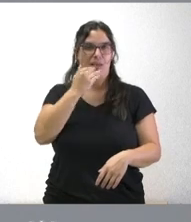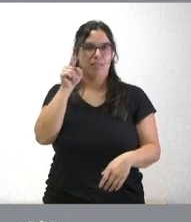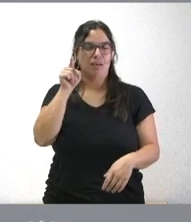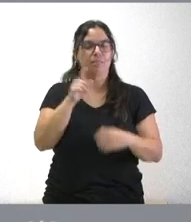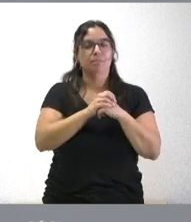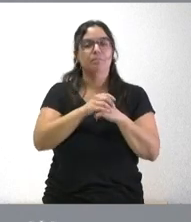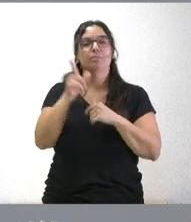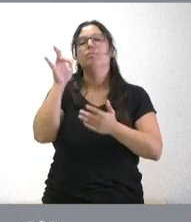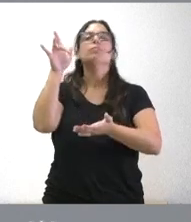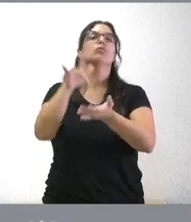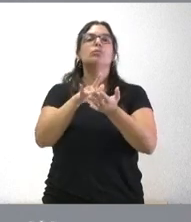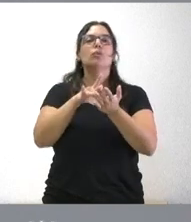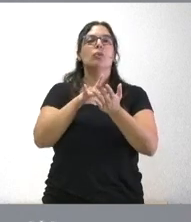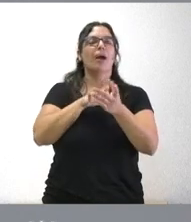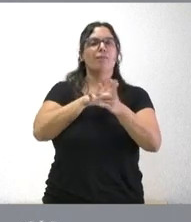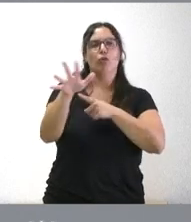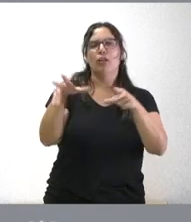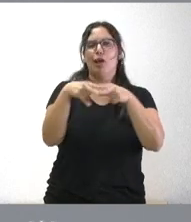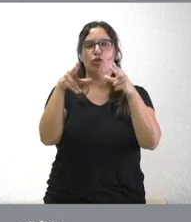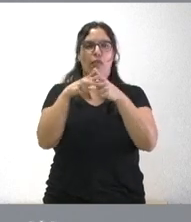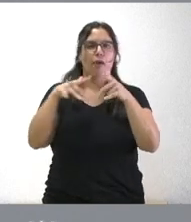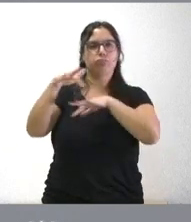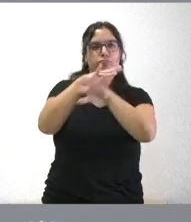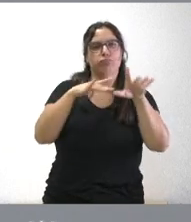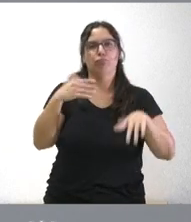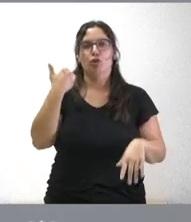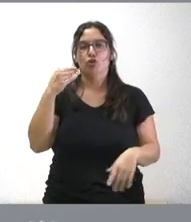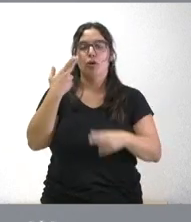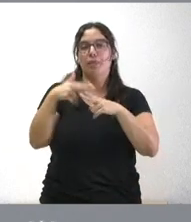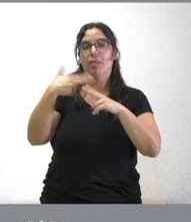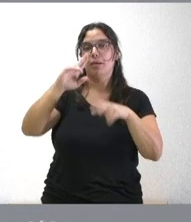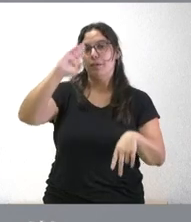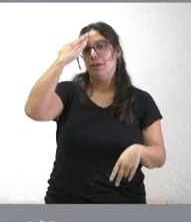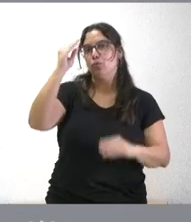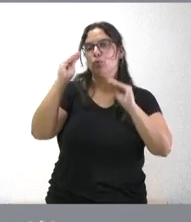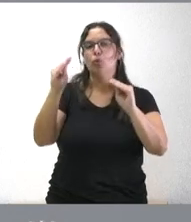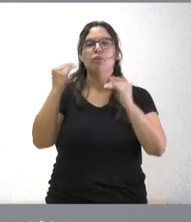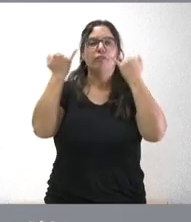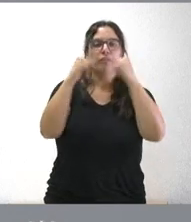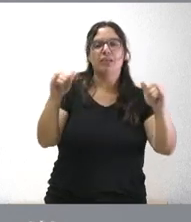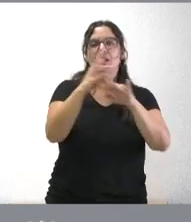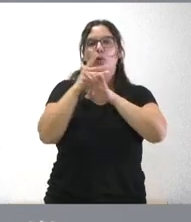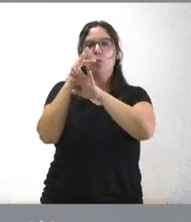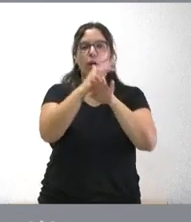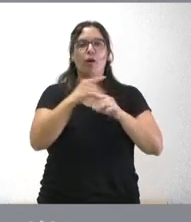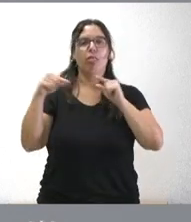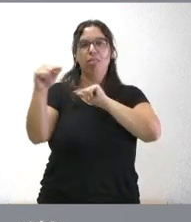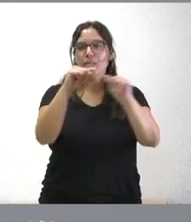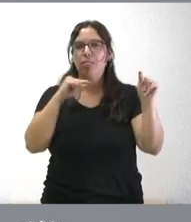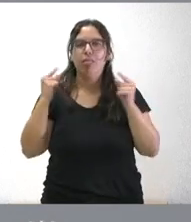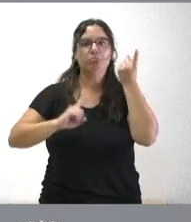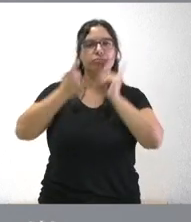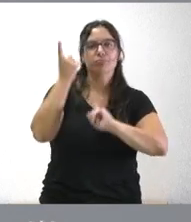presente en todas las facetas de la vida social soriana y sus principales actividades estaban relacionadas con la fiesta, el juego, la tertulia y la lectura el casino